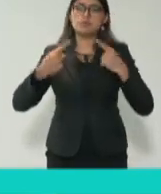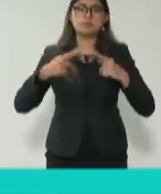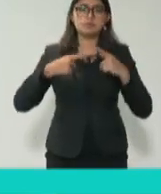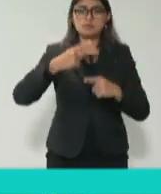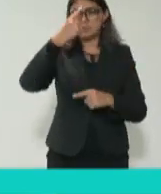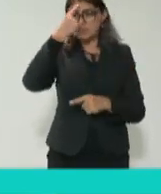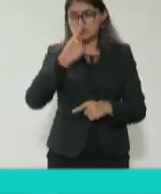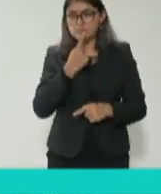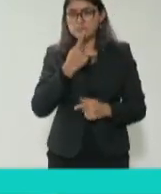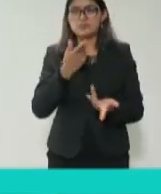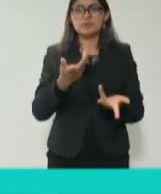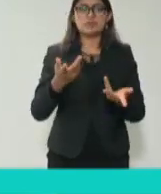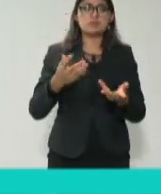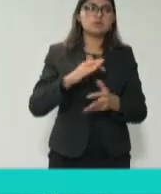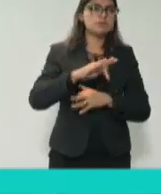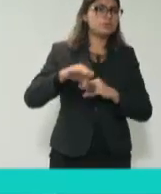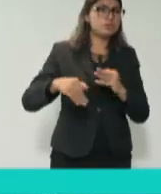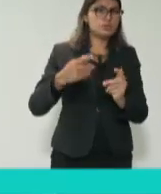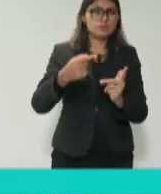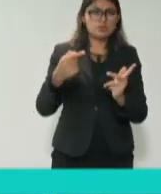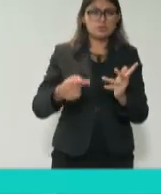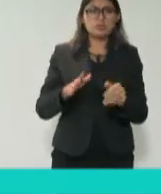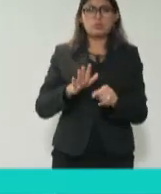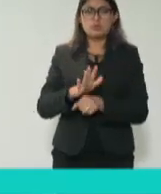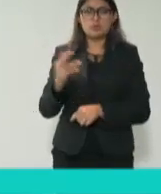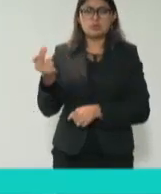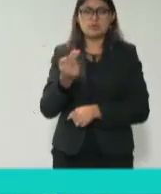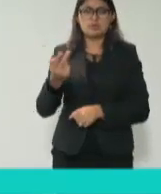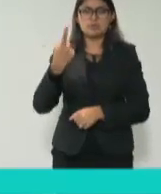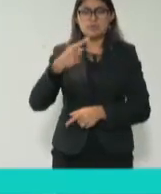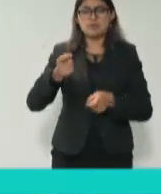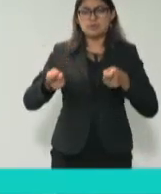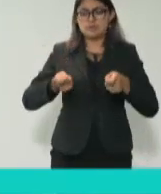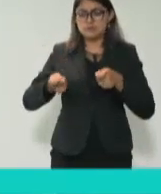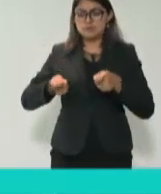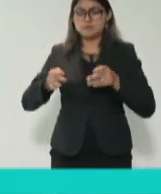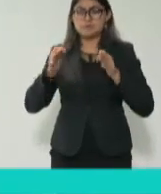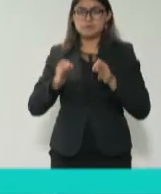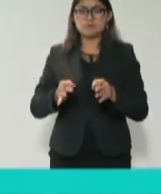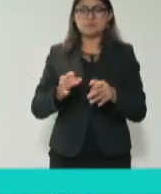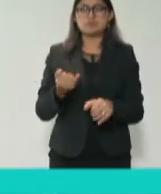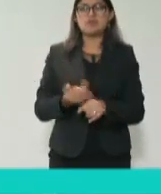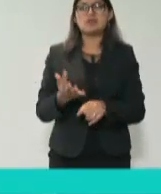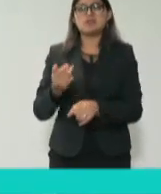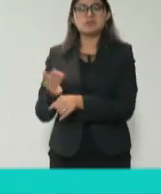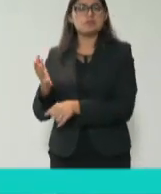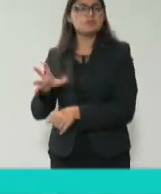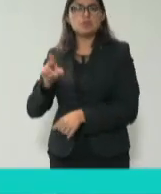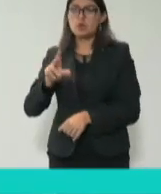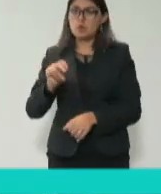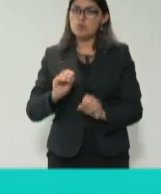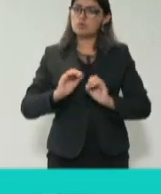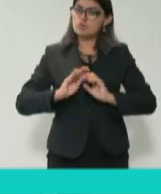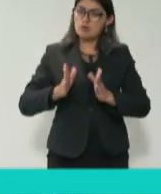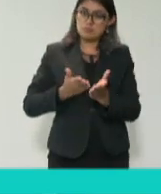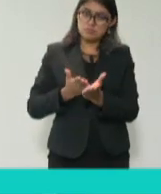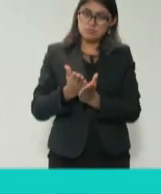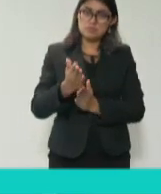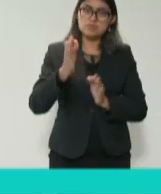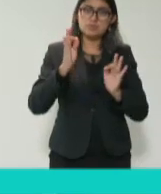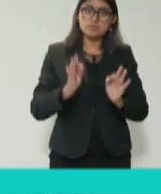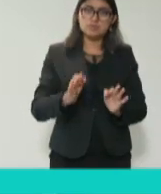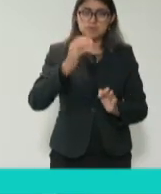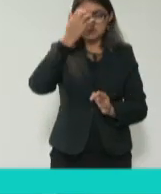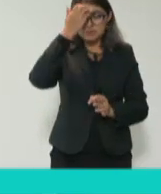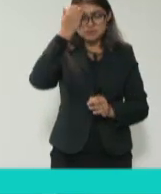lineamientos, todo lo que se requiere para realmente gestionar sin que haya esos tramos donde se pueda llevar a cabo un desvío